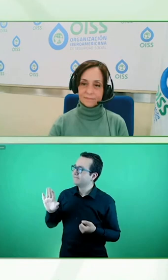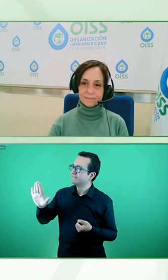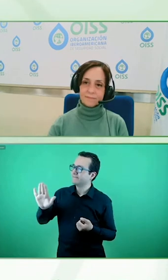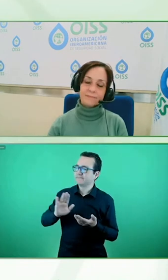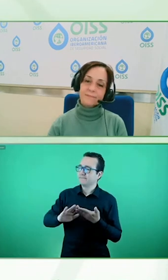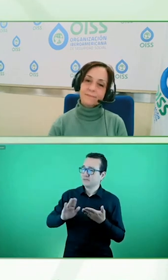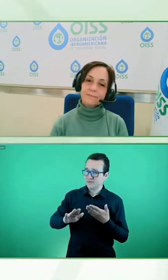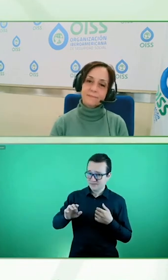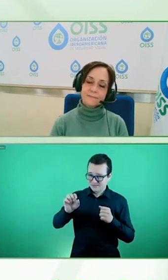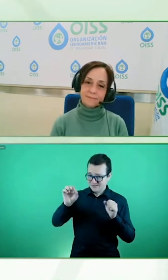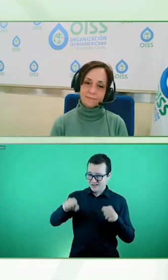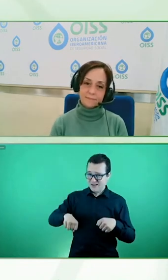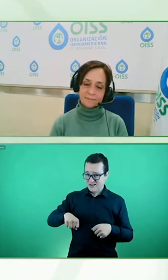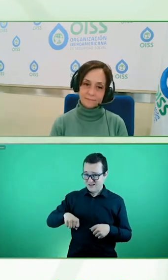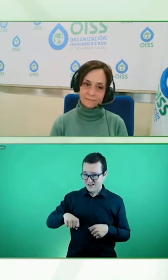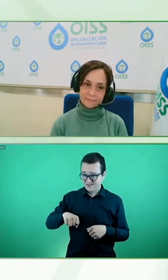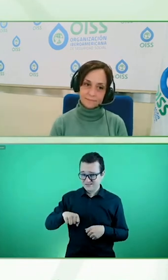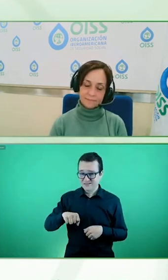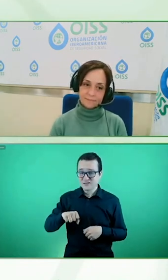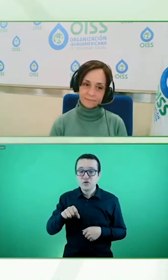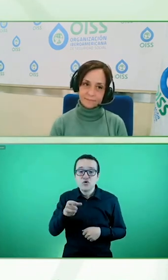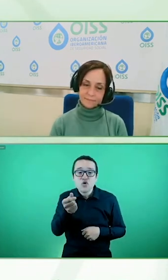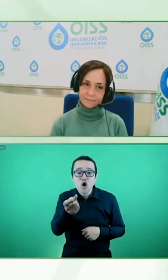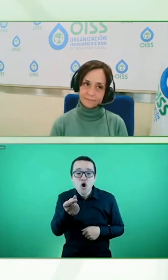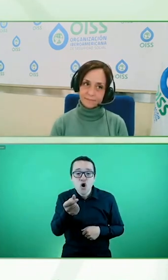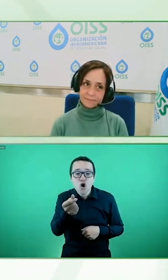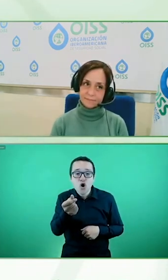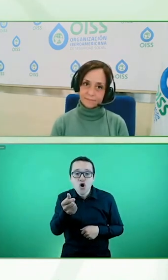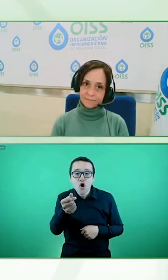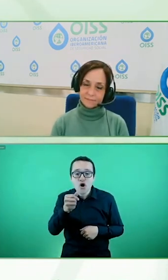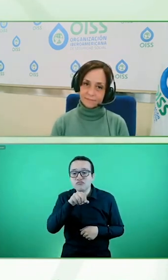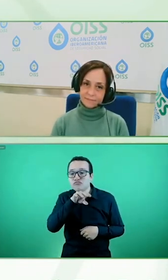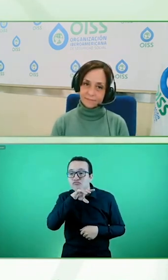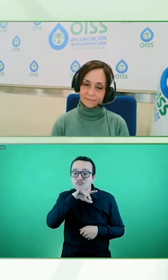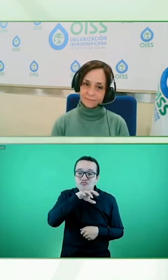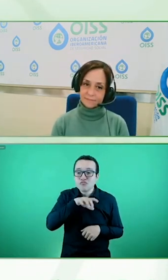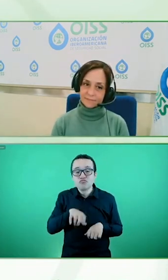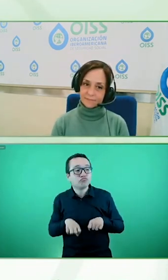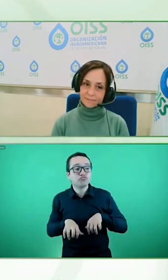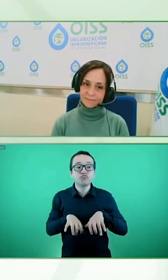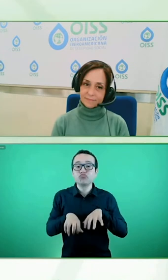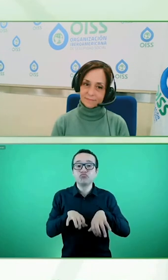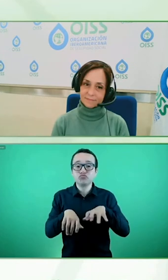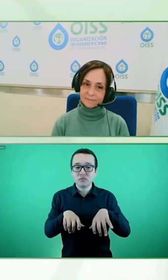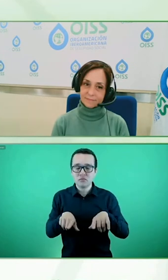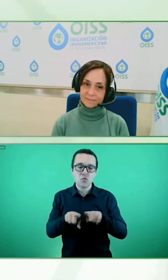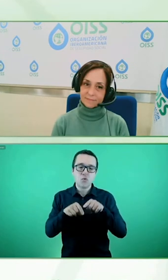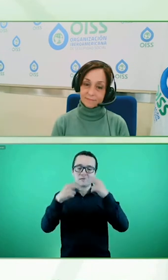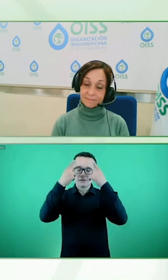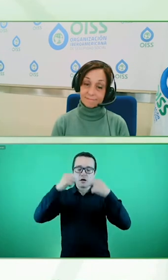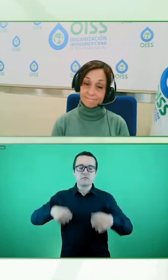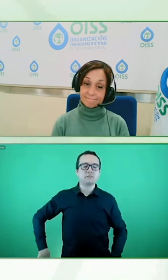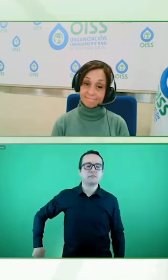o no? y muchas personas ciegas nos decían me pedían que deje el perro abajo del auto